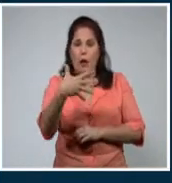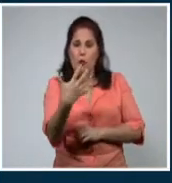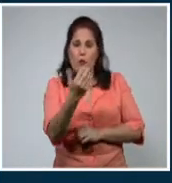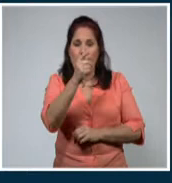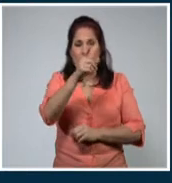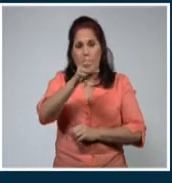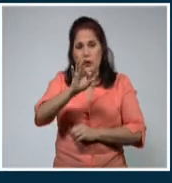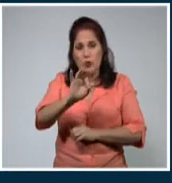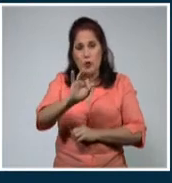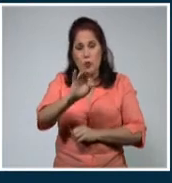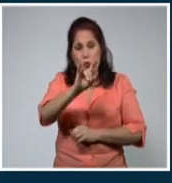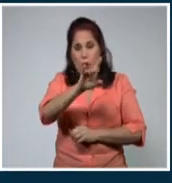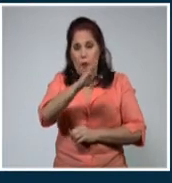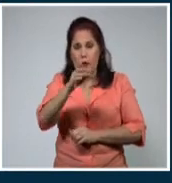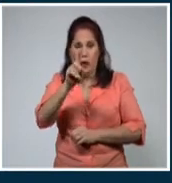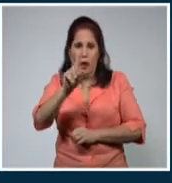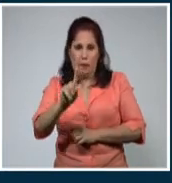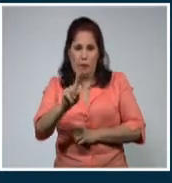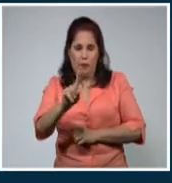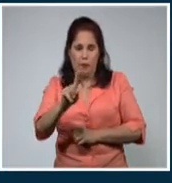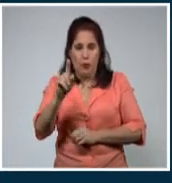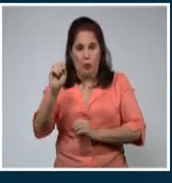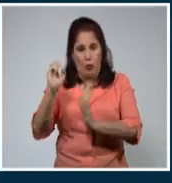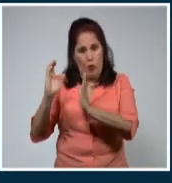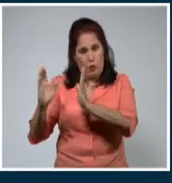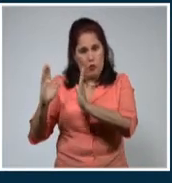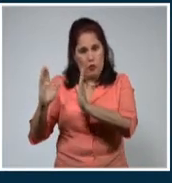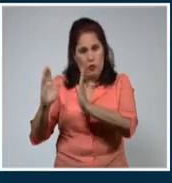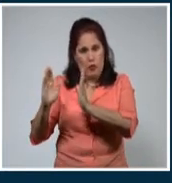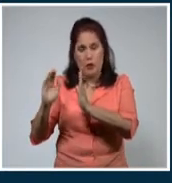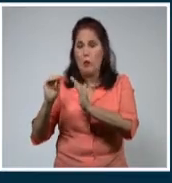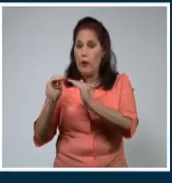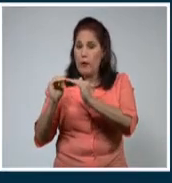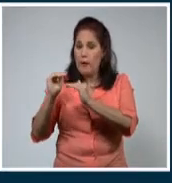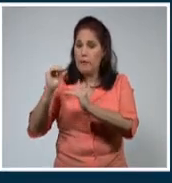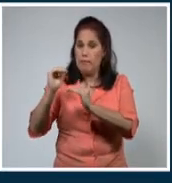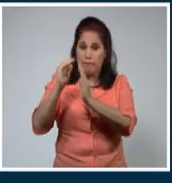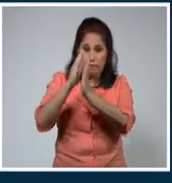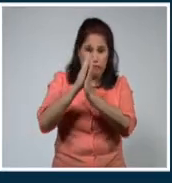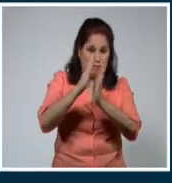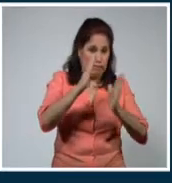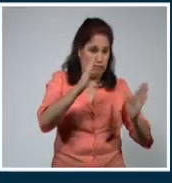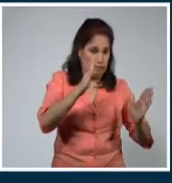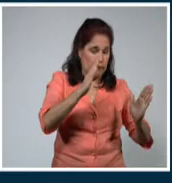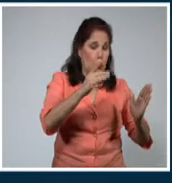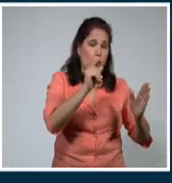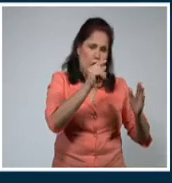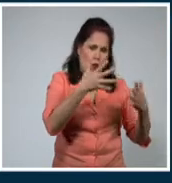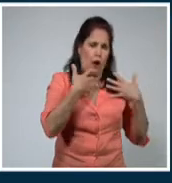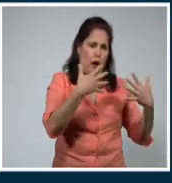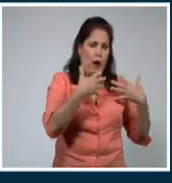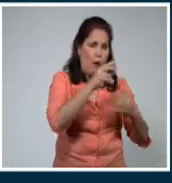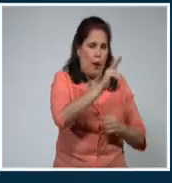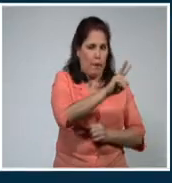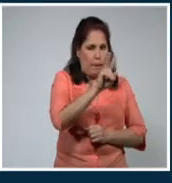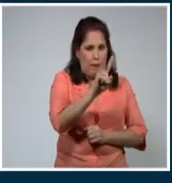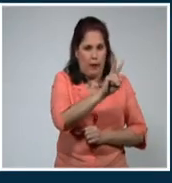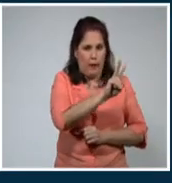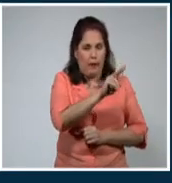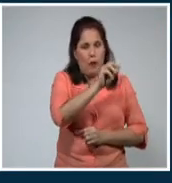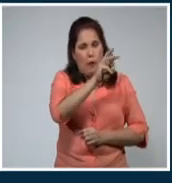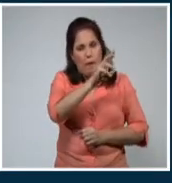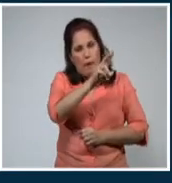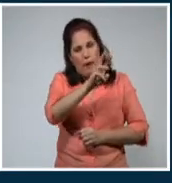19, 21 grados Celsius en la parte occidental. Pueden llegar a ser superiores sobre todo en zonas costeras de la región oriental donde pueden llegar hasta los 22, 23